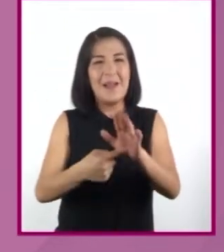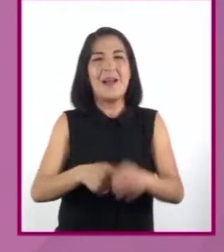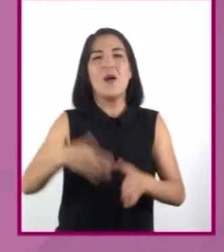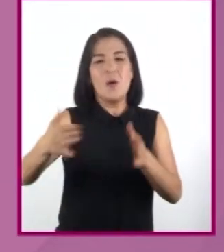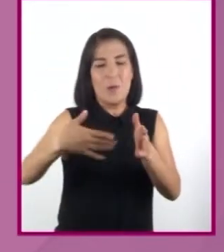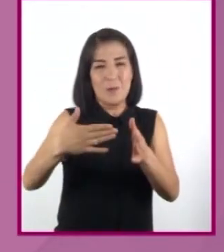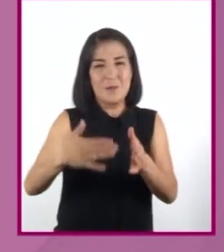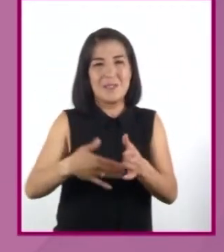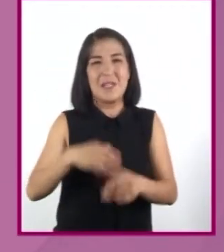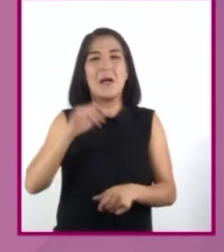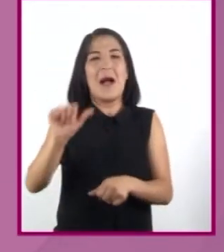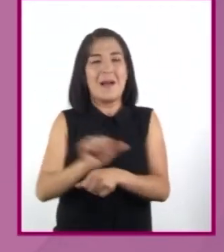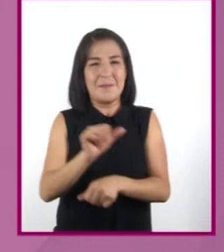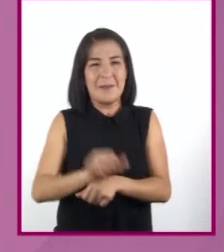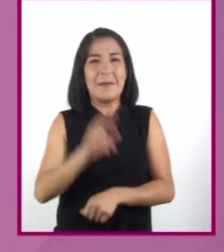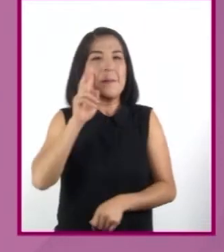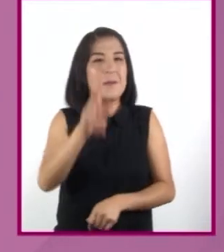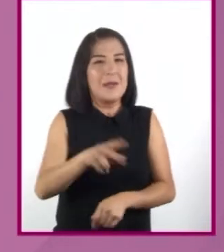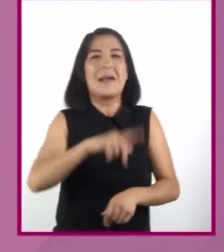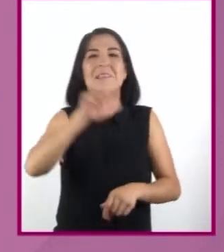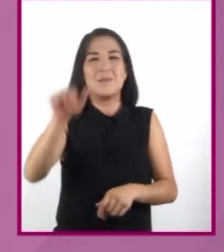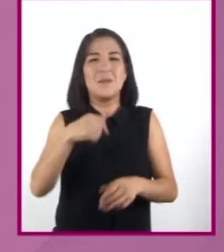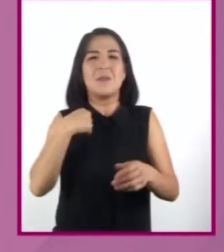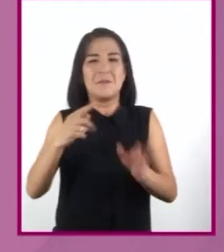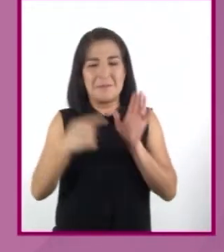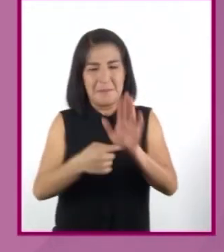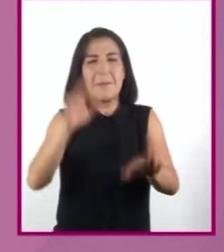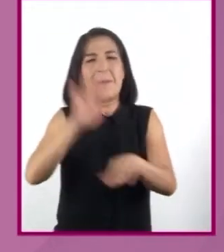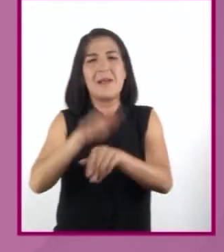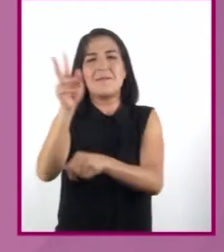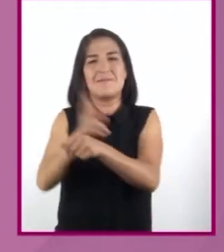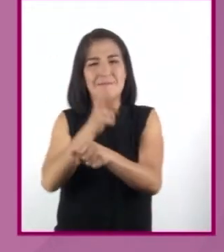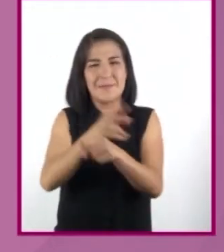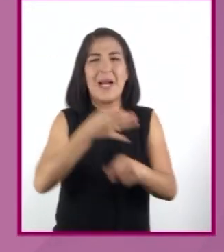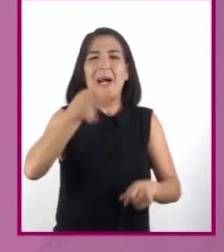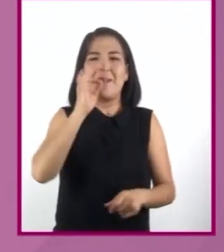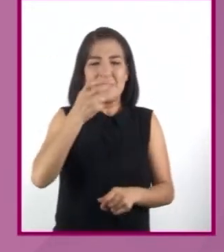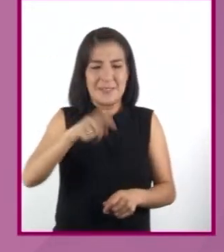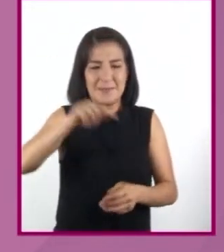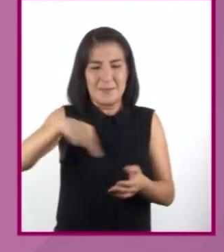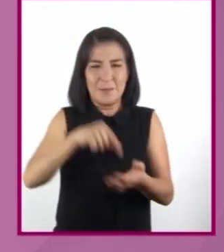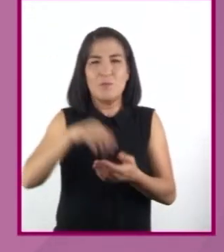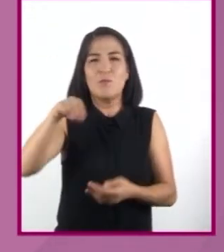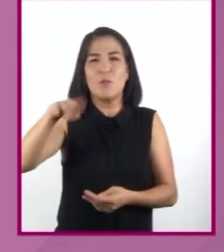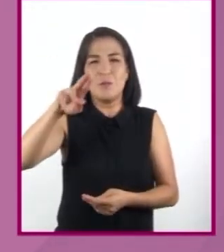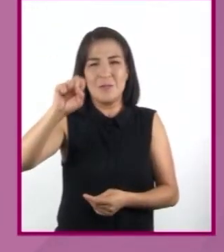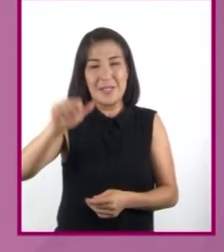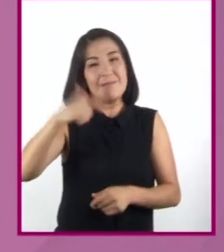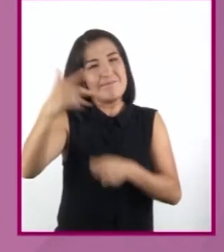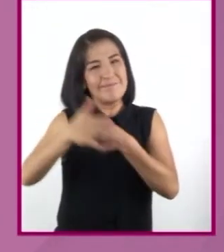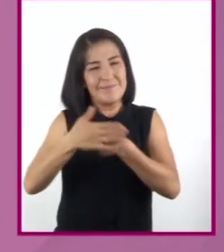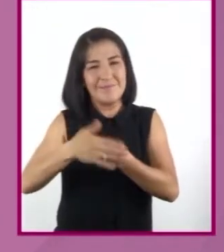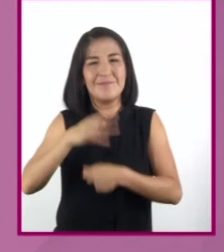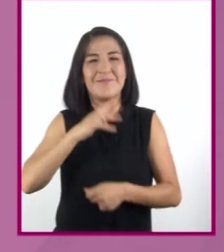Cocina de Auto. Muy pronto tendremos más invitados en el Café de las Musas. ¡Hasta la próxima!